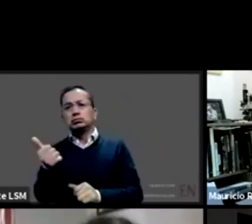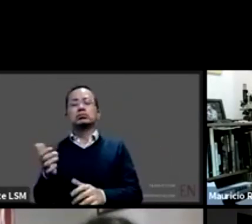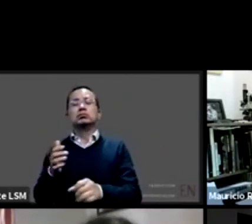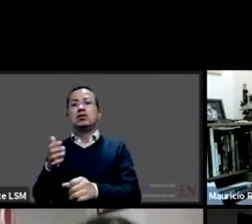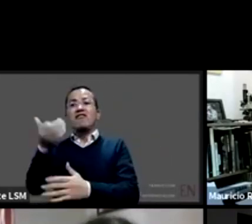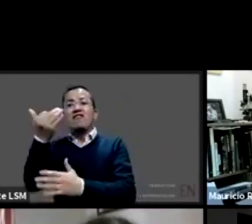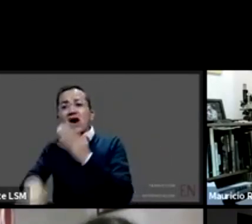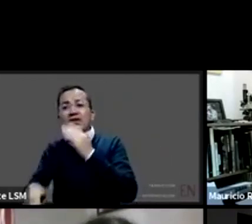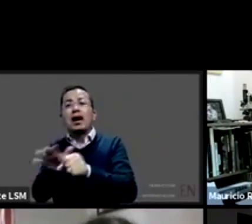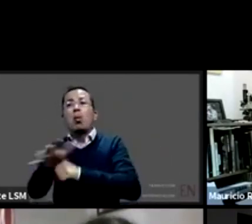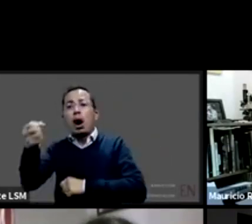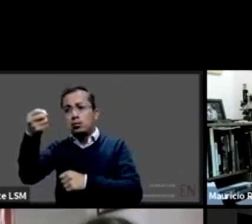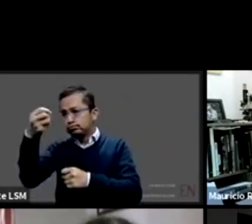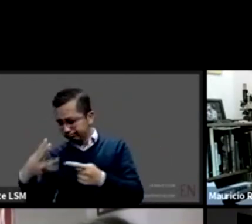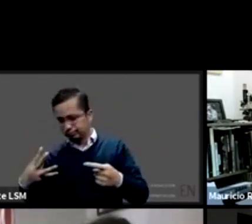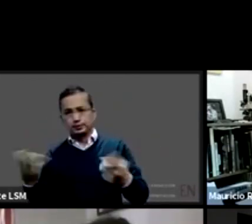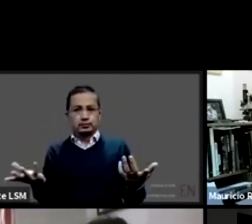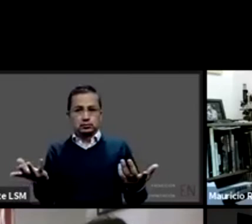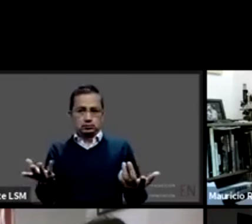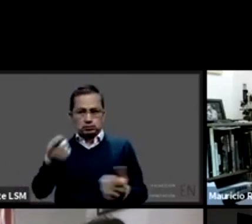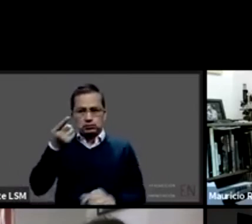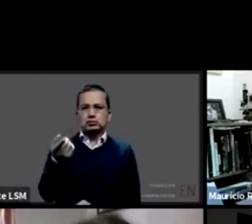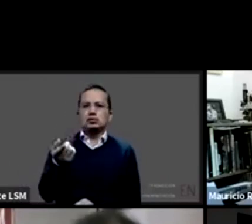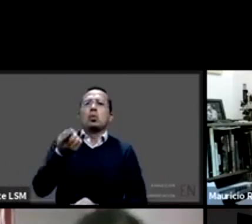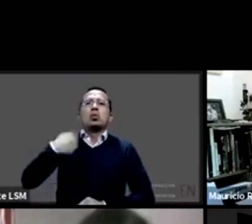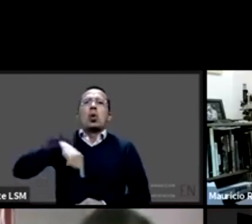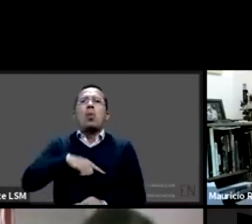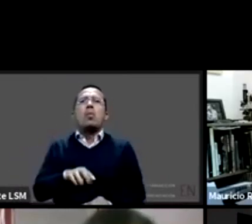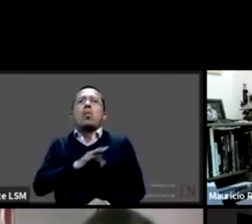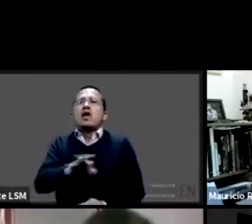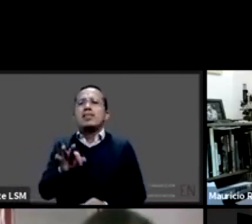a Santa Claus queríamos o que podríamos hacer Nachelle y Margarita